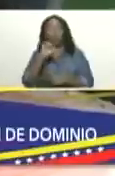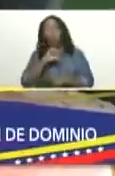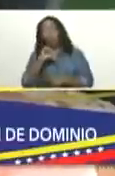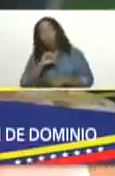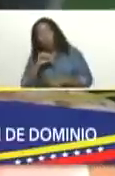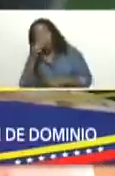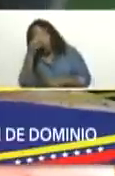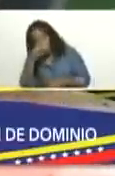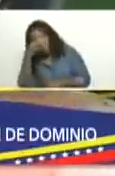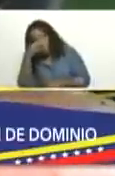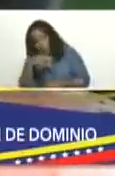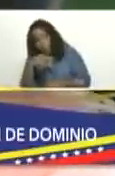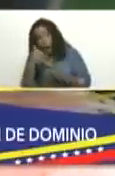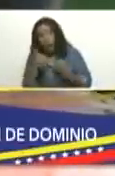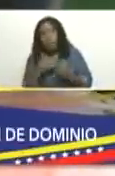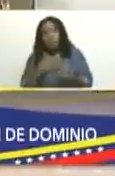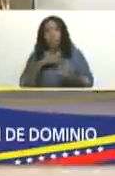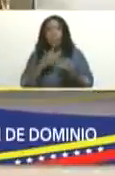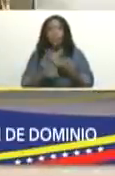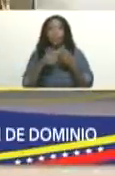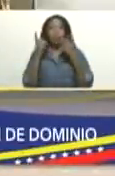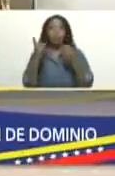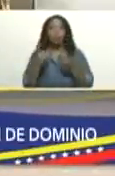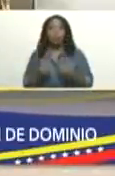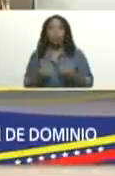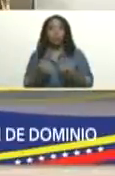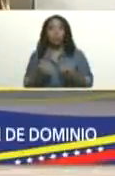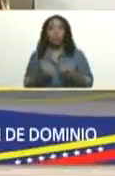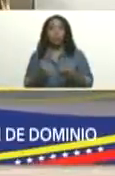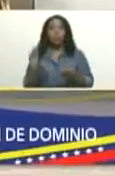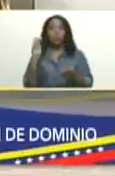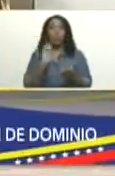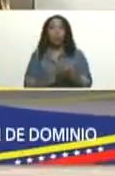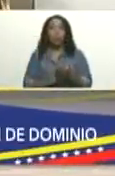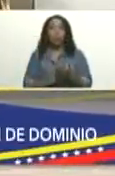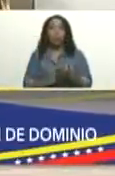Ahora entonces Silita decidió ponerse